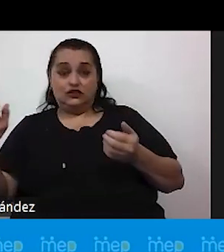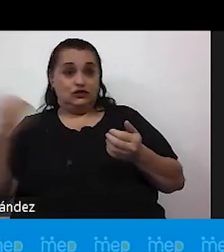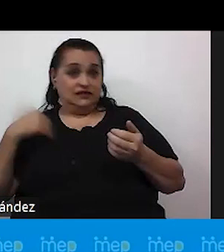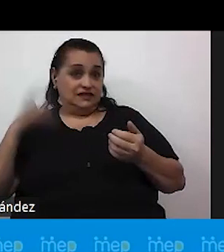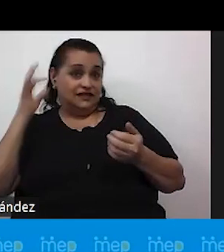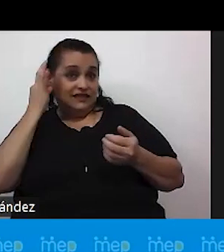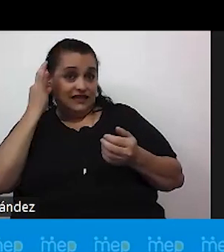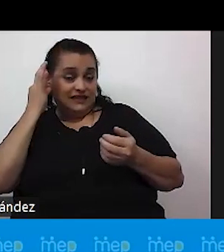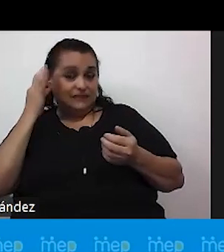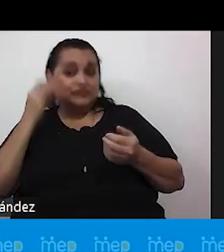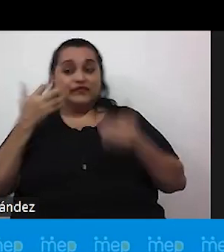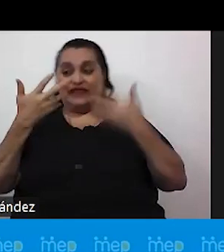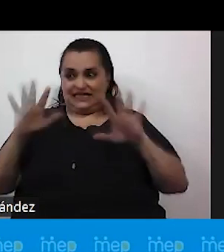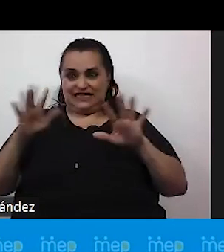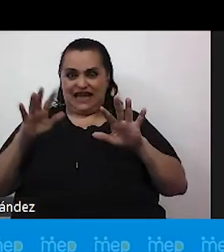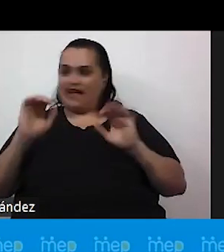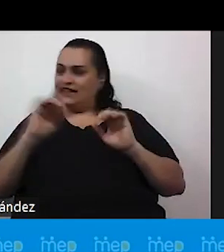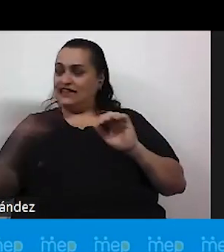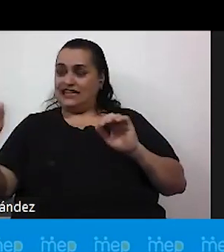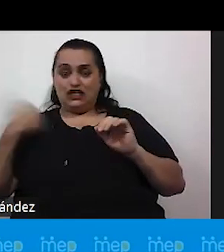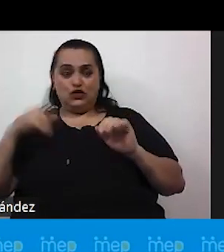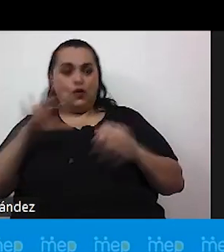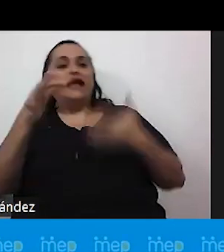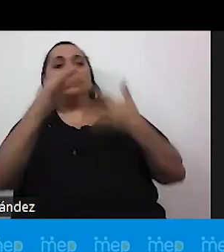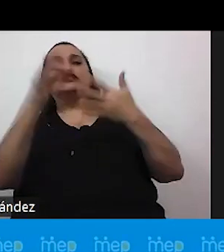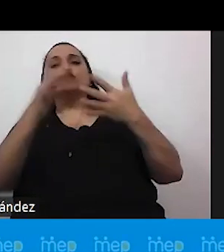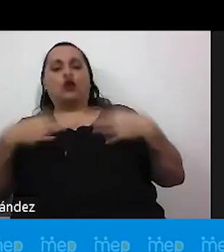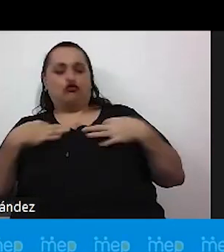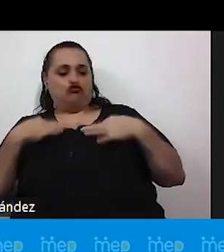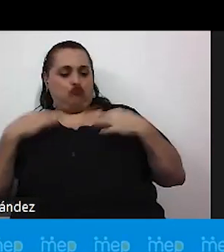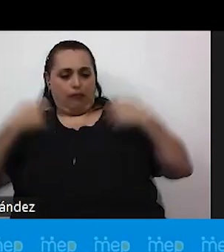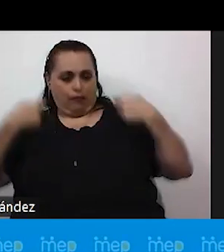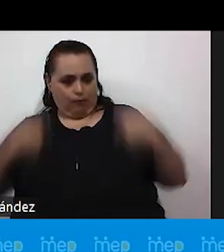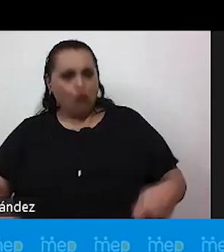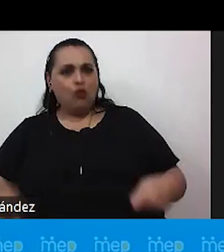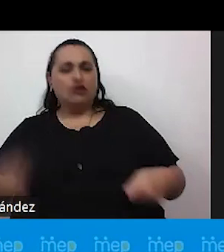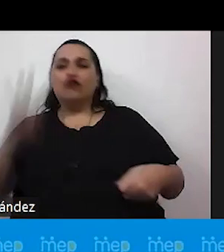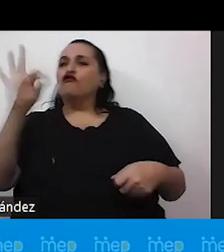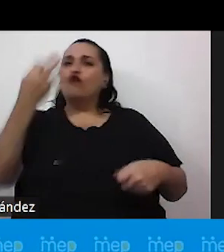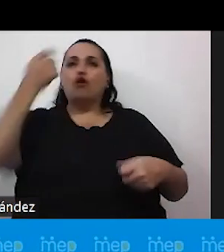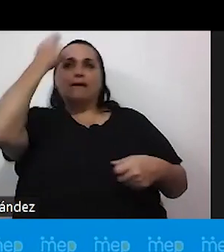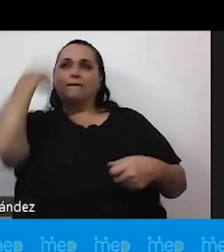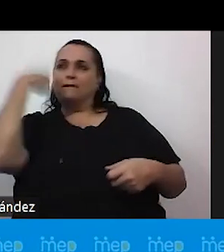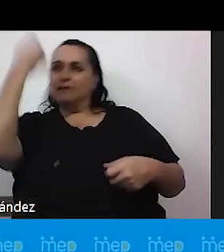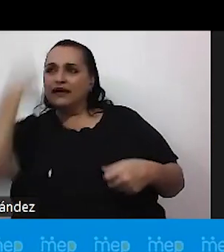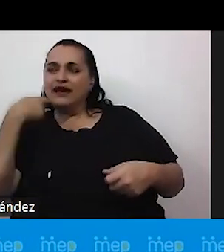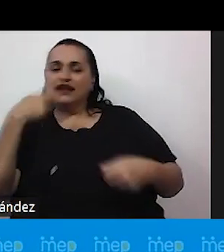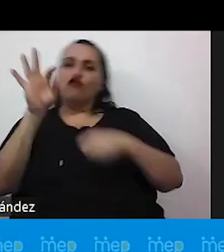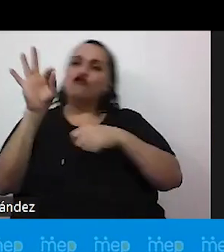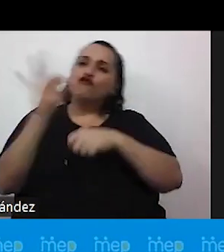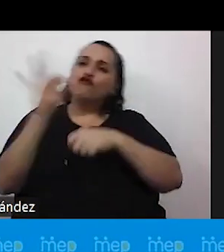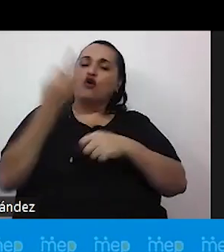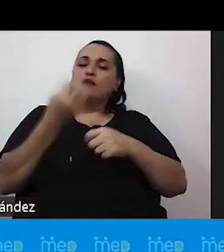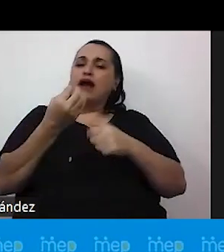donde ya escogemos nosotros nuestra ropa que queremos utilizar, la forma en que queremos peinarnos, la forma en que queremos utilizar algún